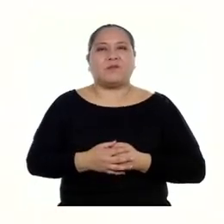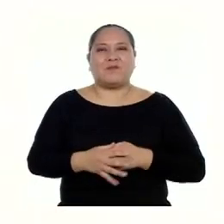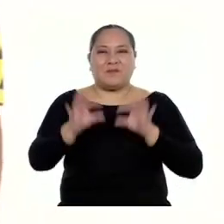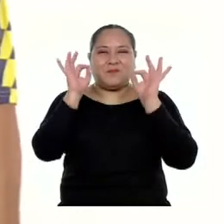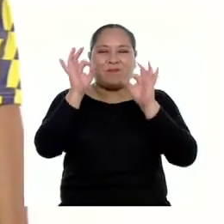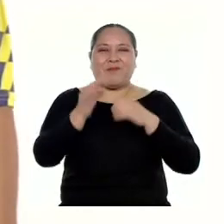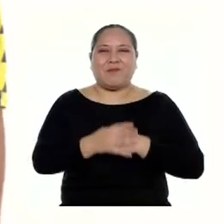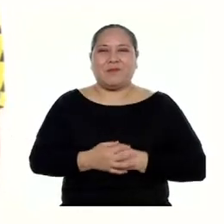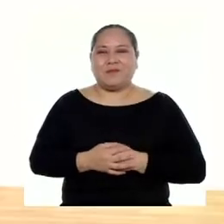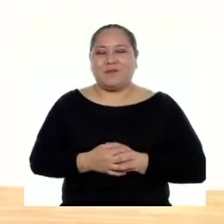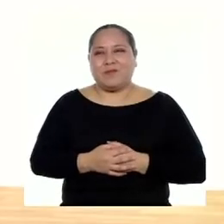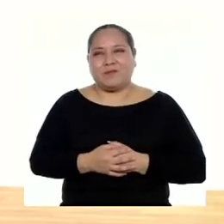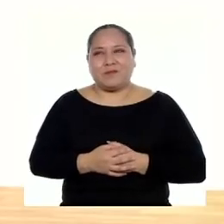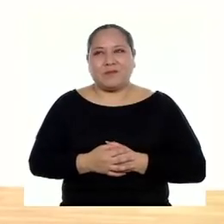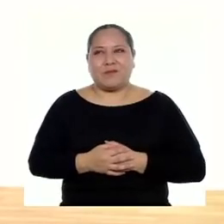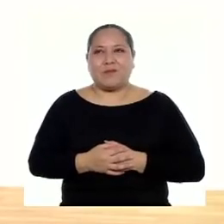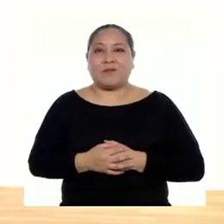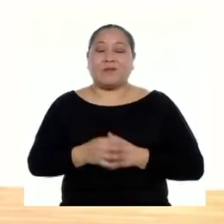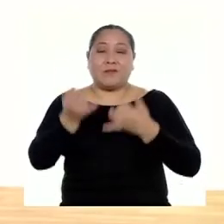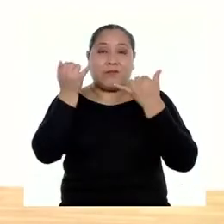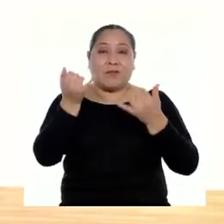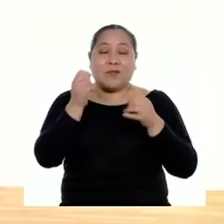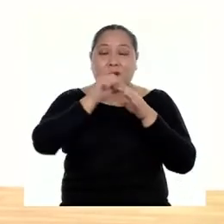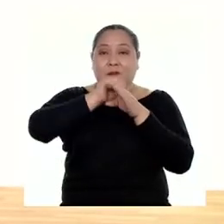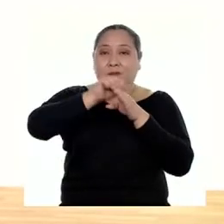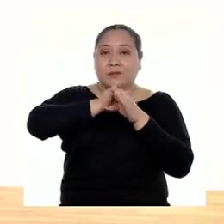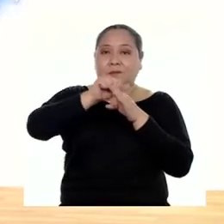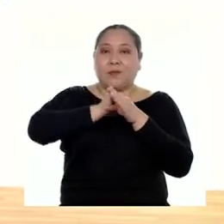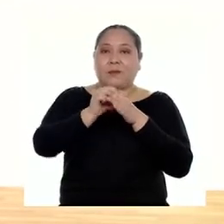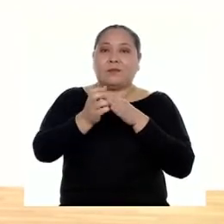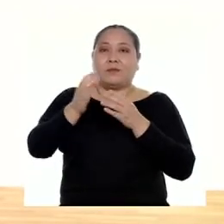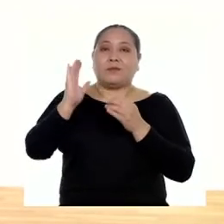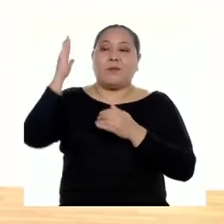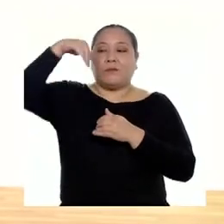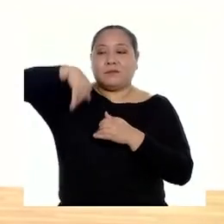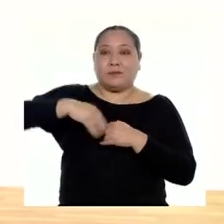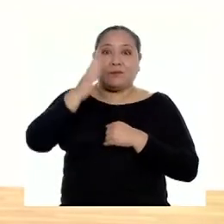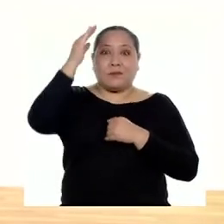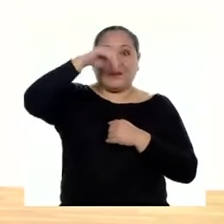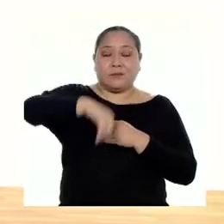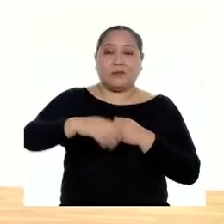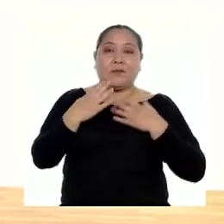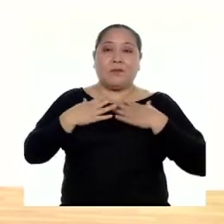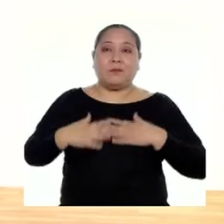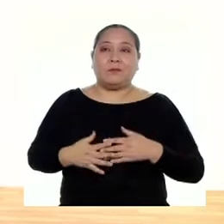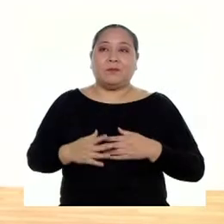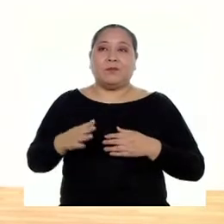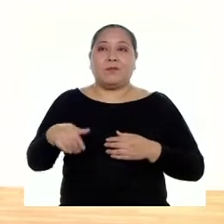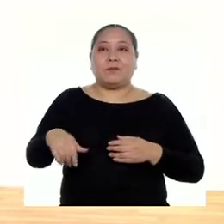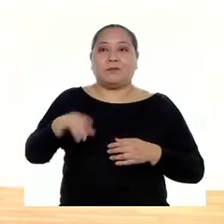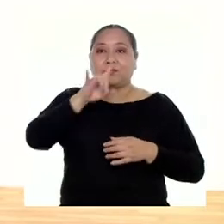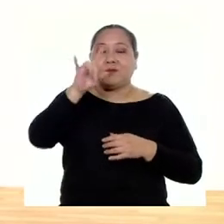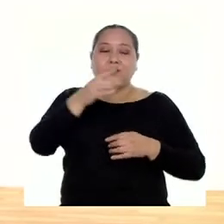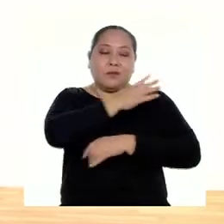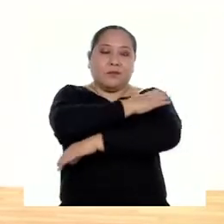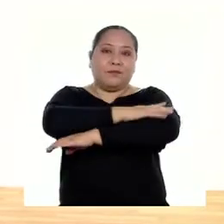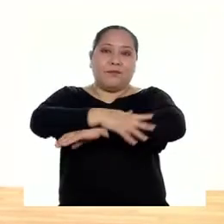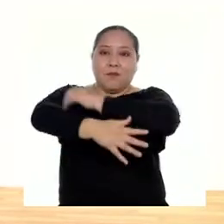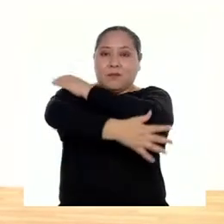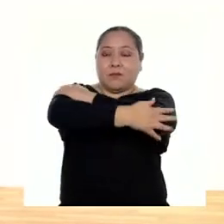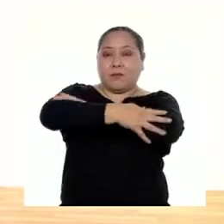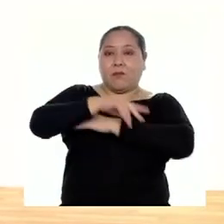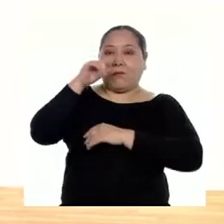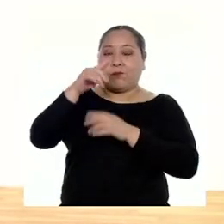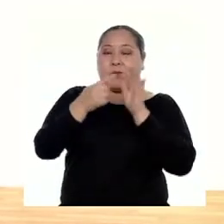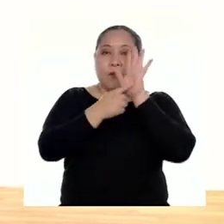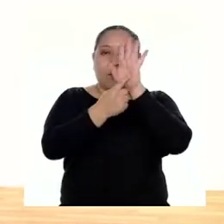Eso es. Ahora haremos un ejercicio de ondas. Ondas con el cuerpo. Usemos los brazos para generar estas ondas.